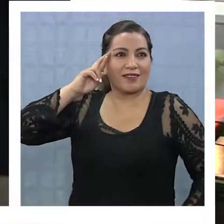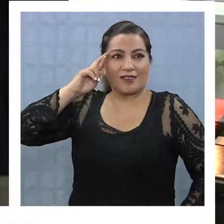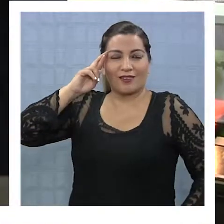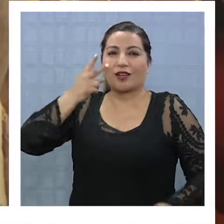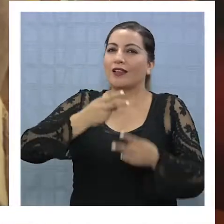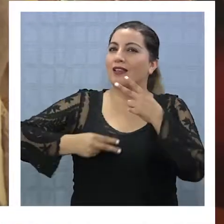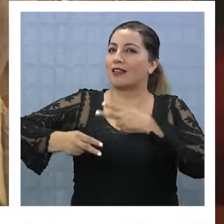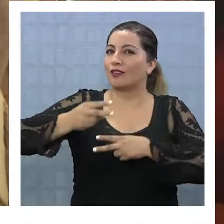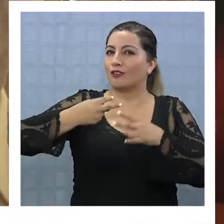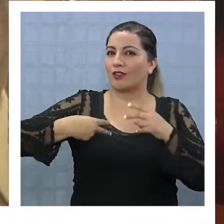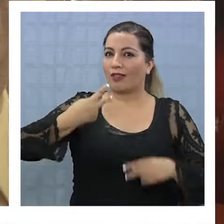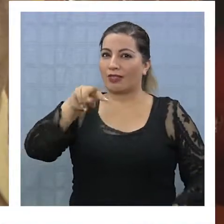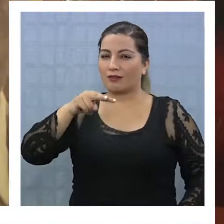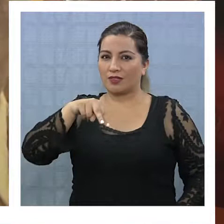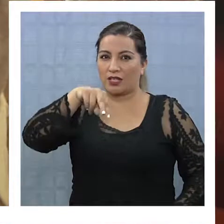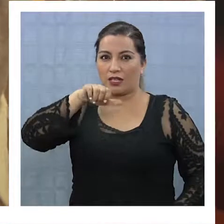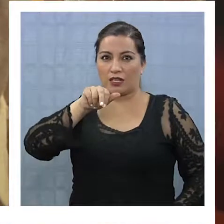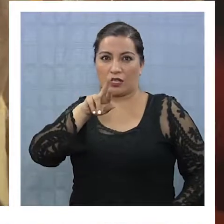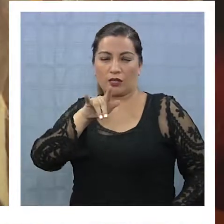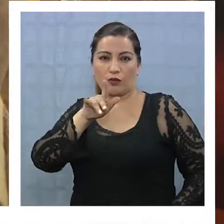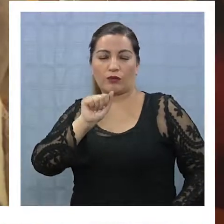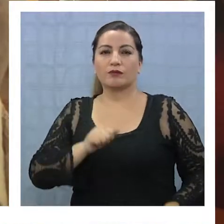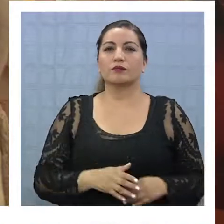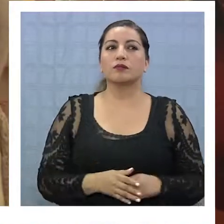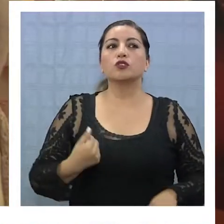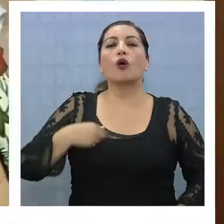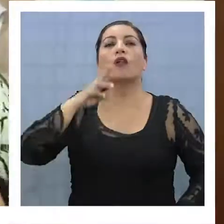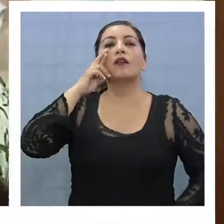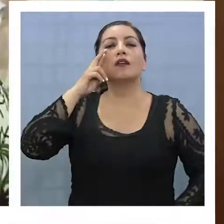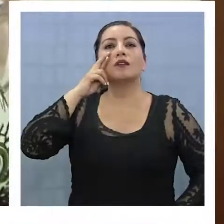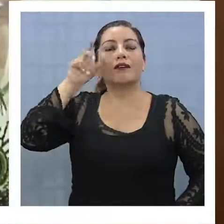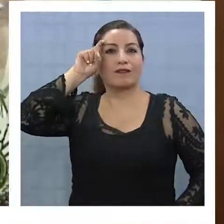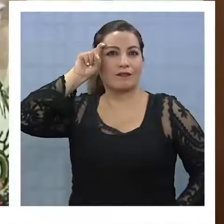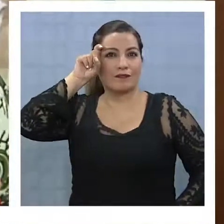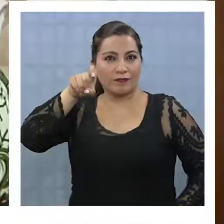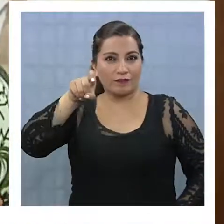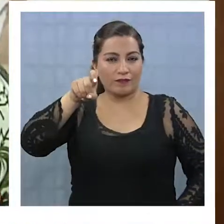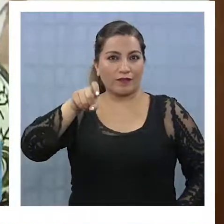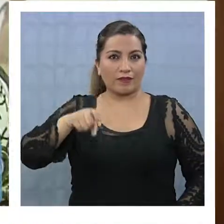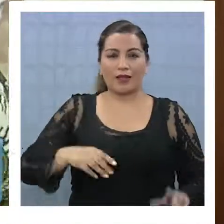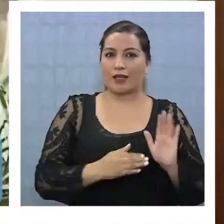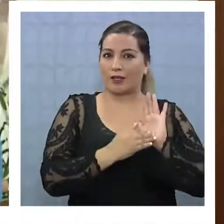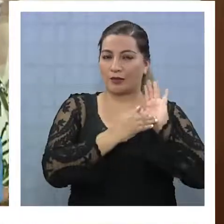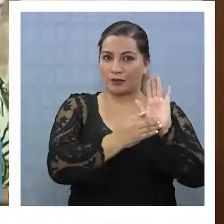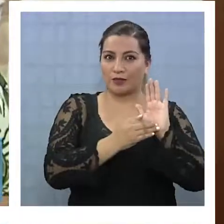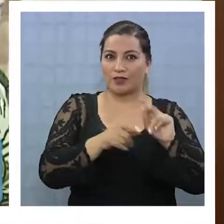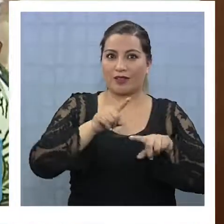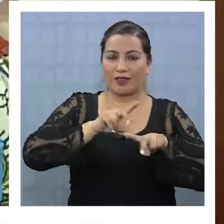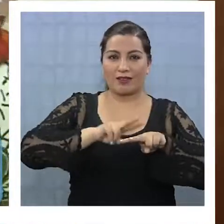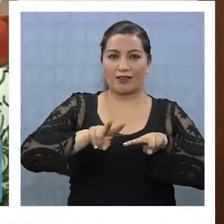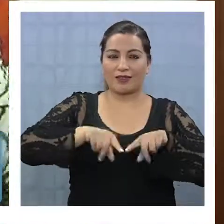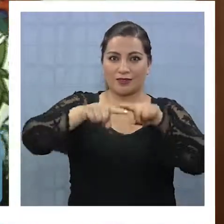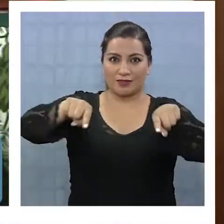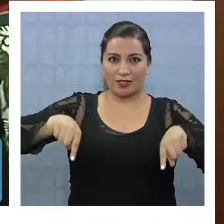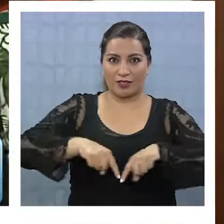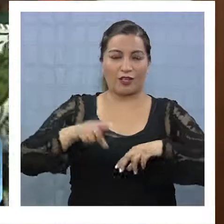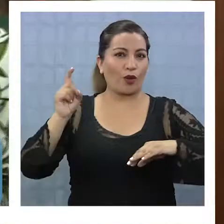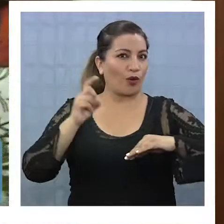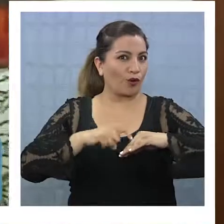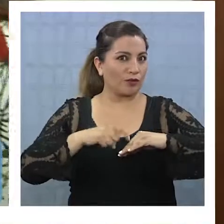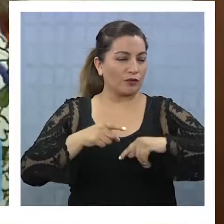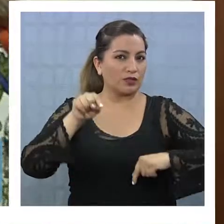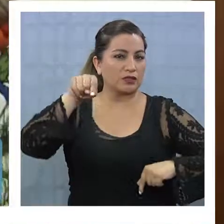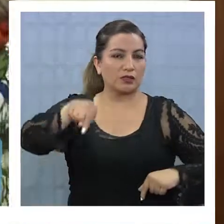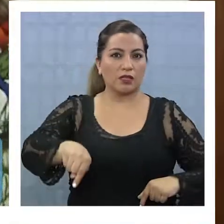aspectos de la vida de Neruda. Debo reconocer que soy fanática de las exposiciones que hace la Sala de Arte Coyahuasi